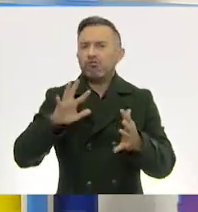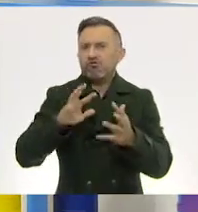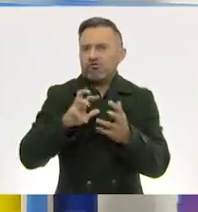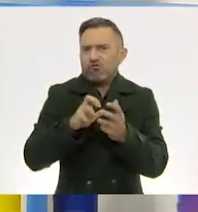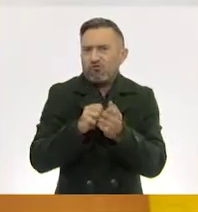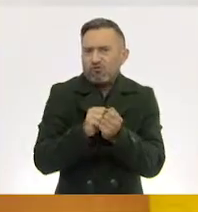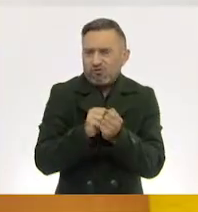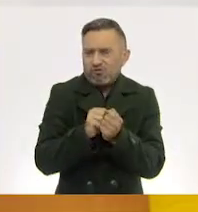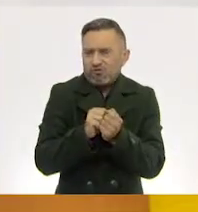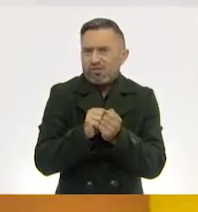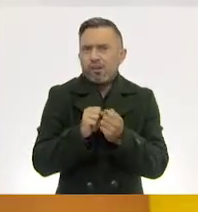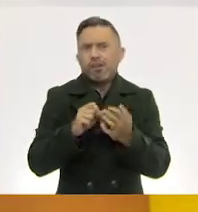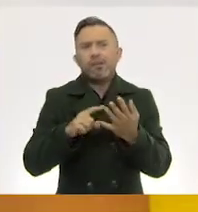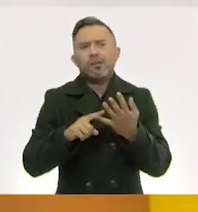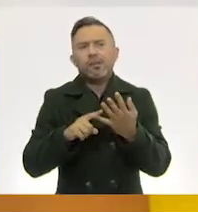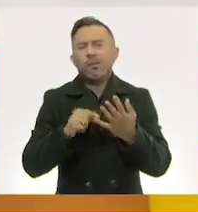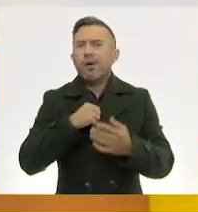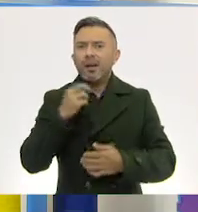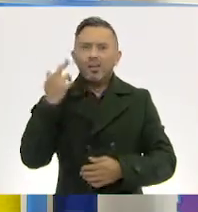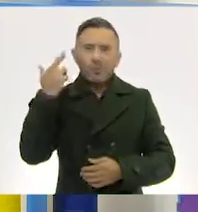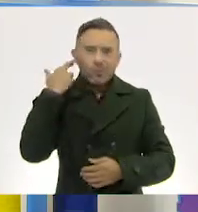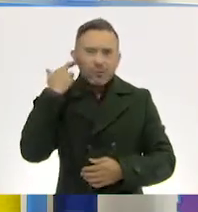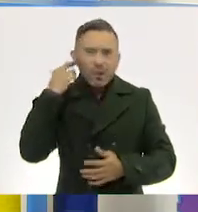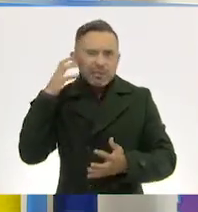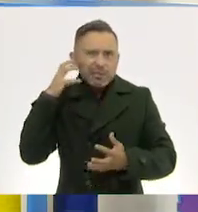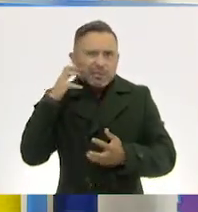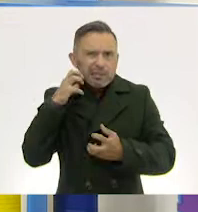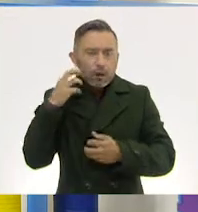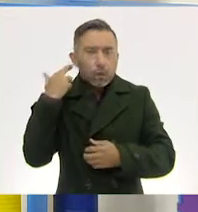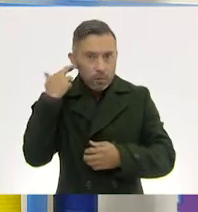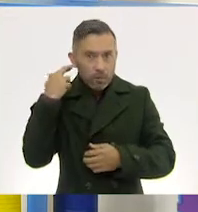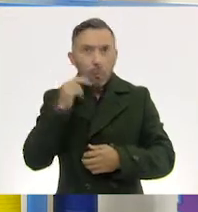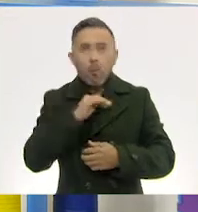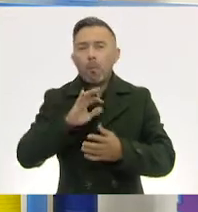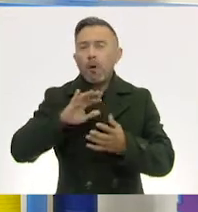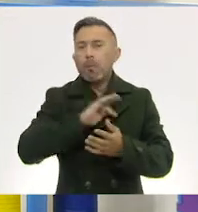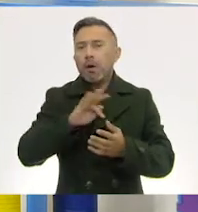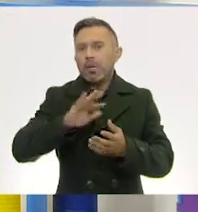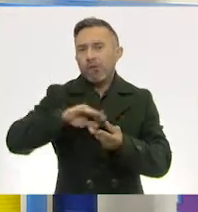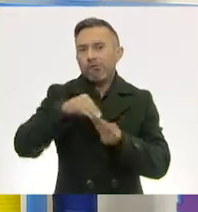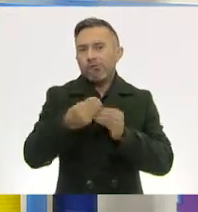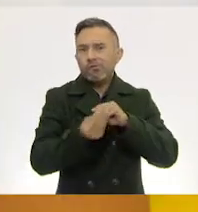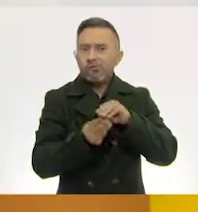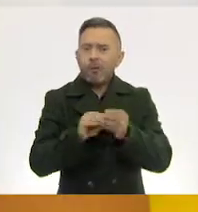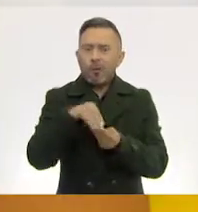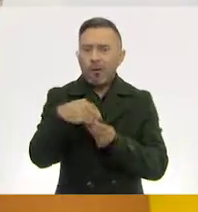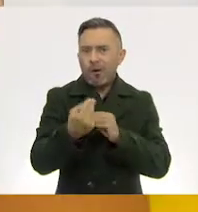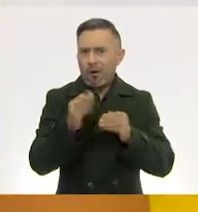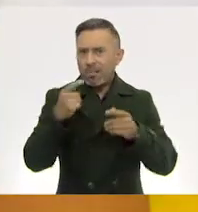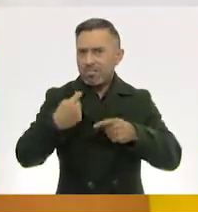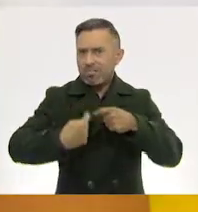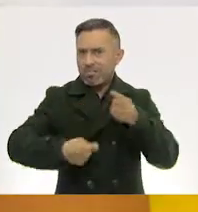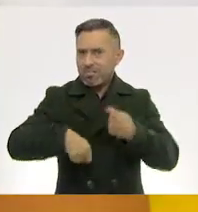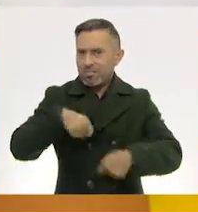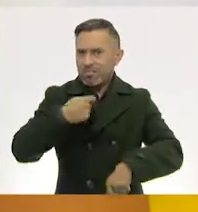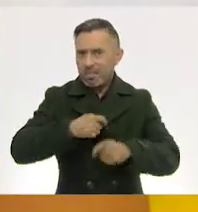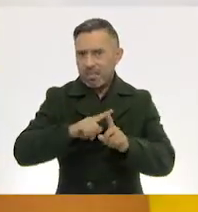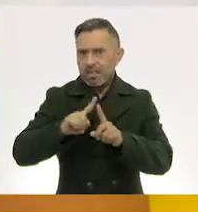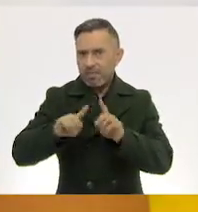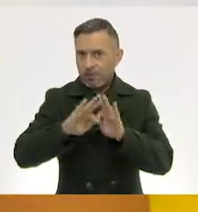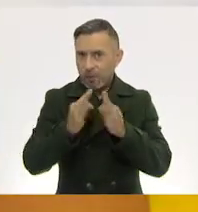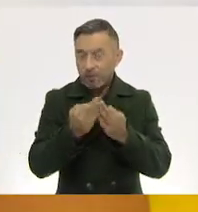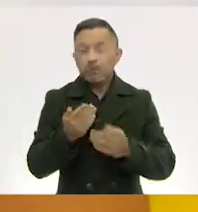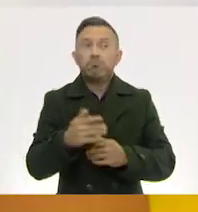también sonidos. Suena, es maleable, o sea que se puede manipular de distintas maneras. Sí, y se pueden hacer muchas cosas, se pueden